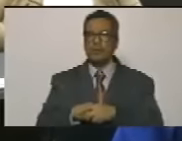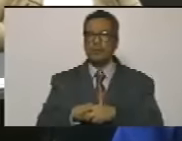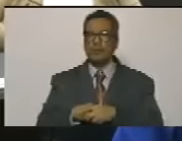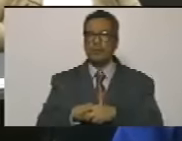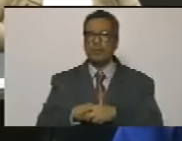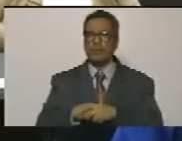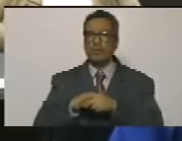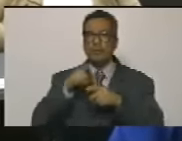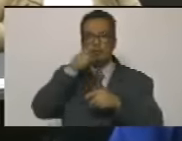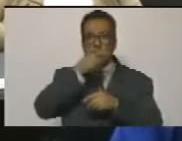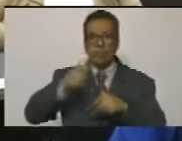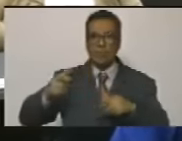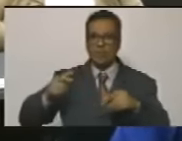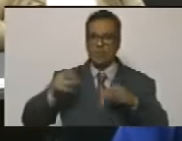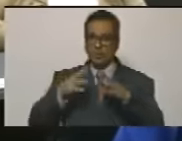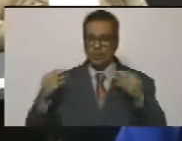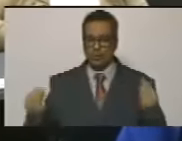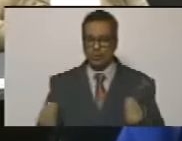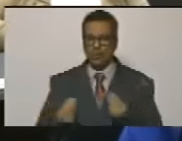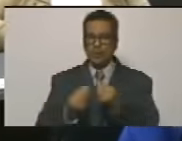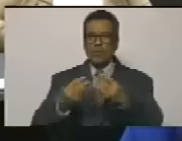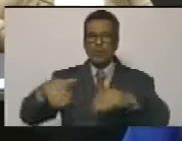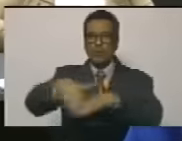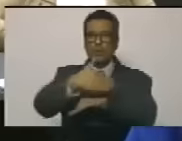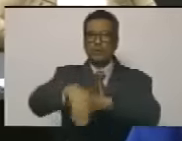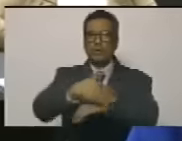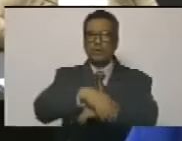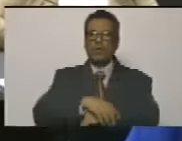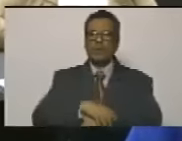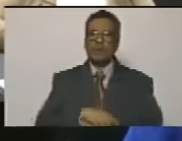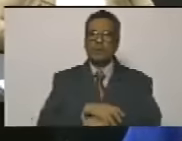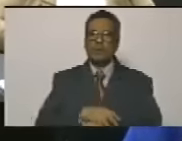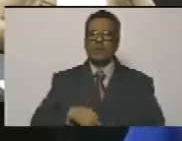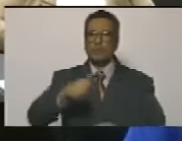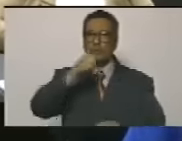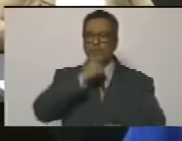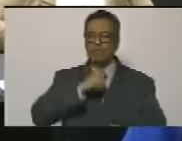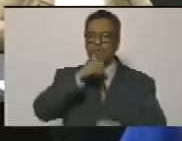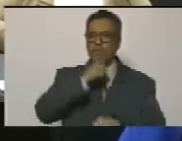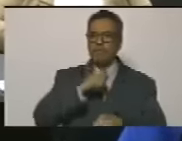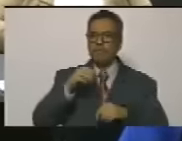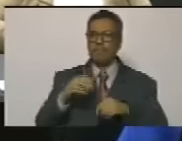este pueblo estaba en la calle la resistencia